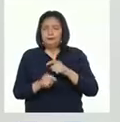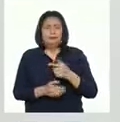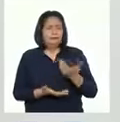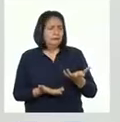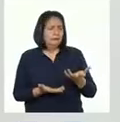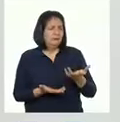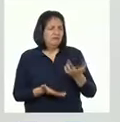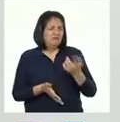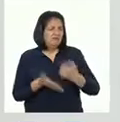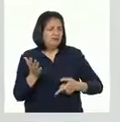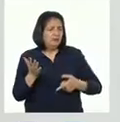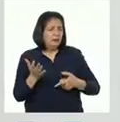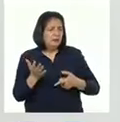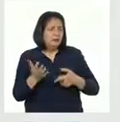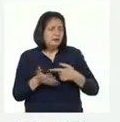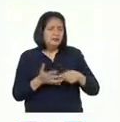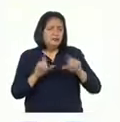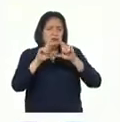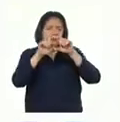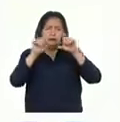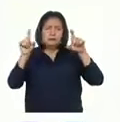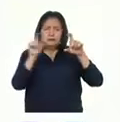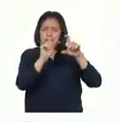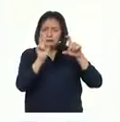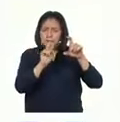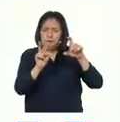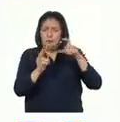¿De qué trata este párrafo?